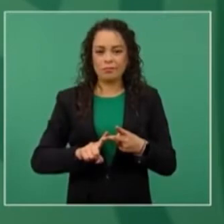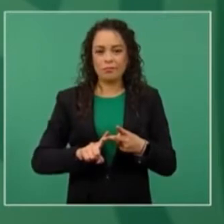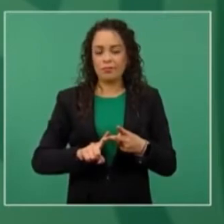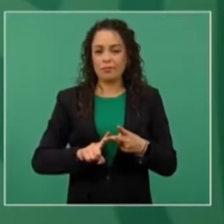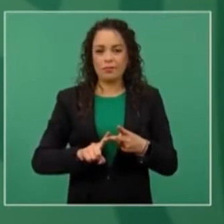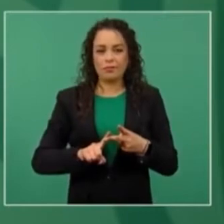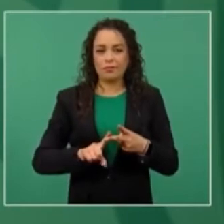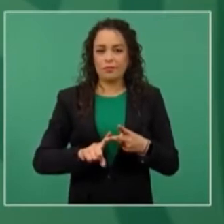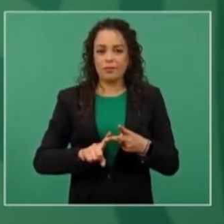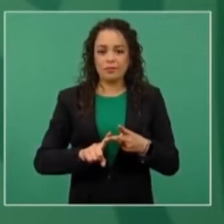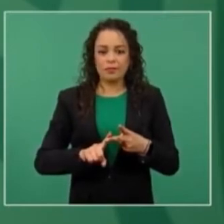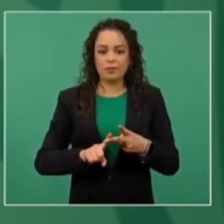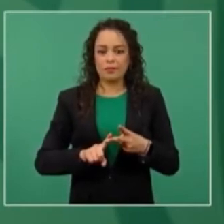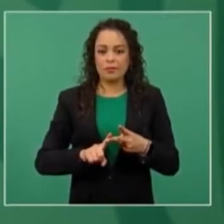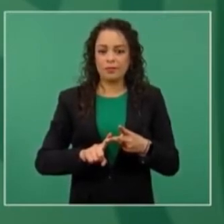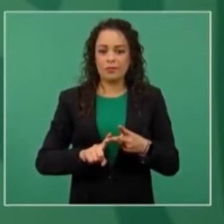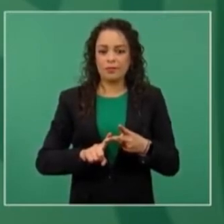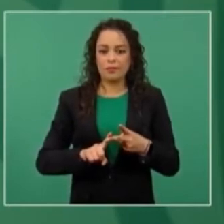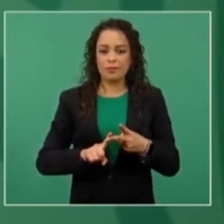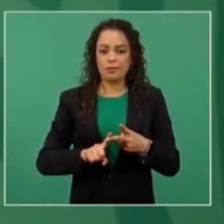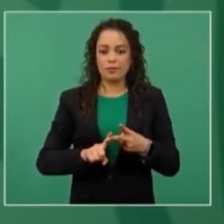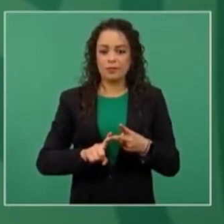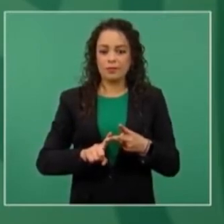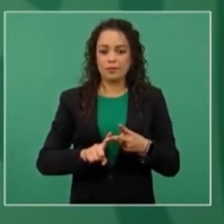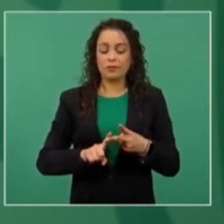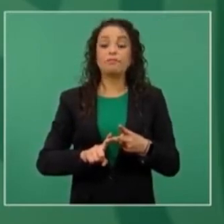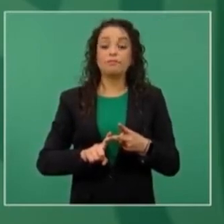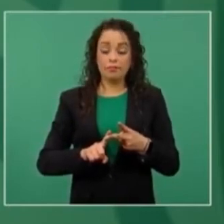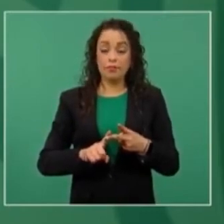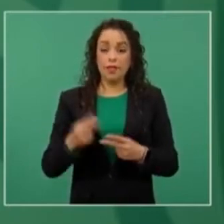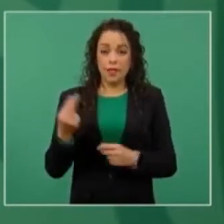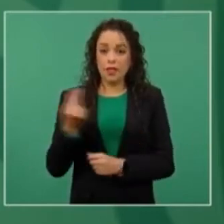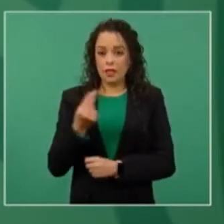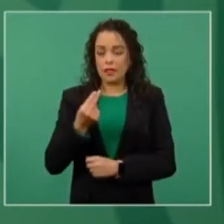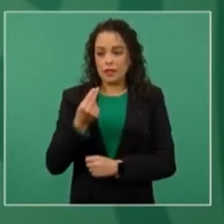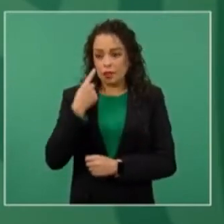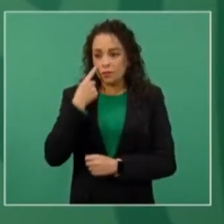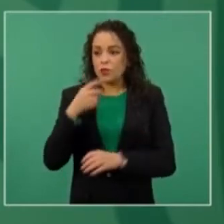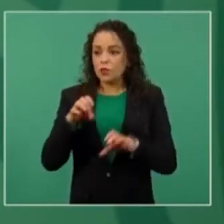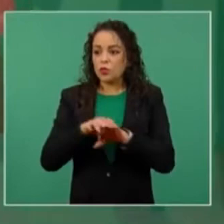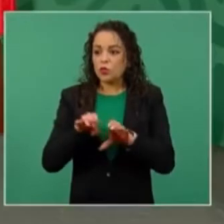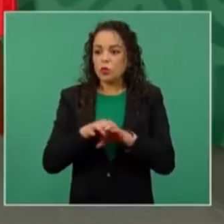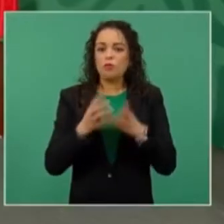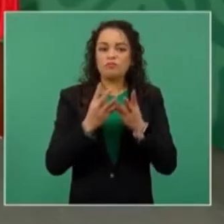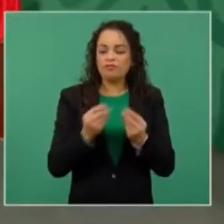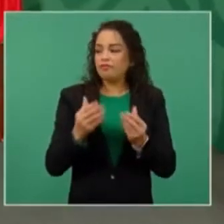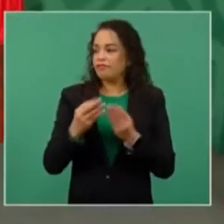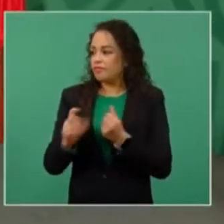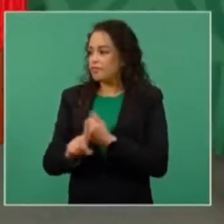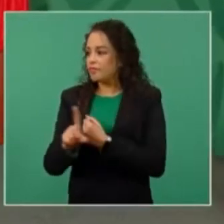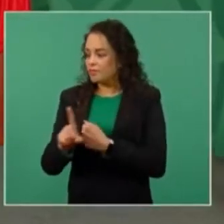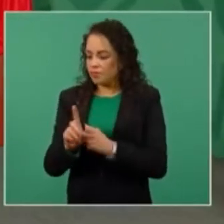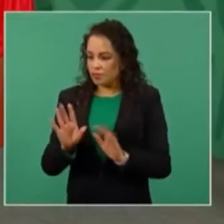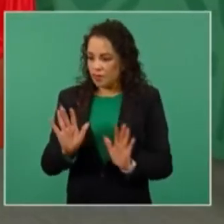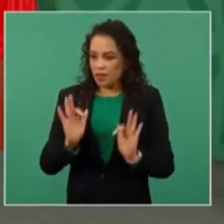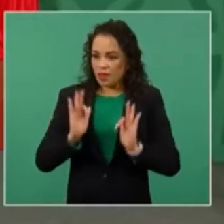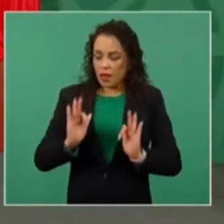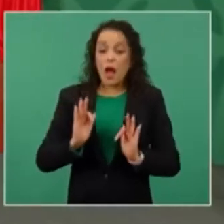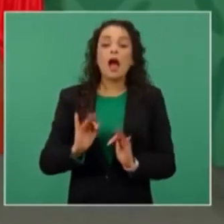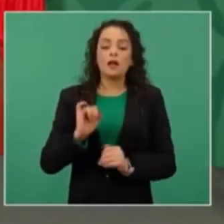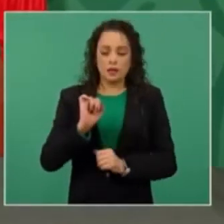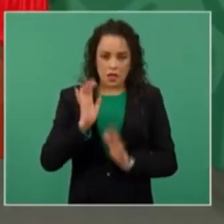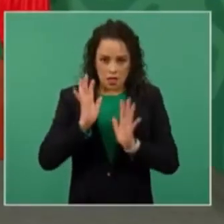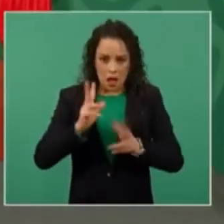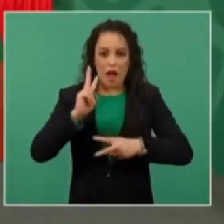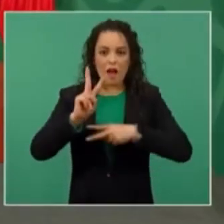Tenemos que buscar la reconciliación. Y así se ha hecho y se está avanzando, pero nos falta